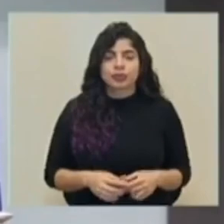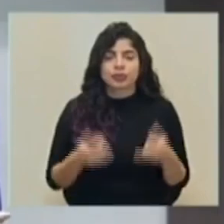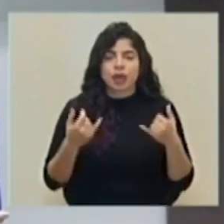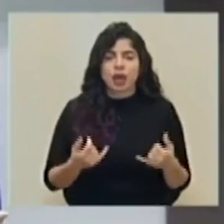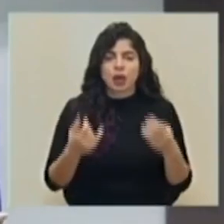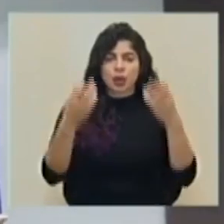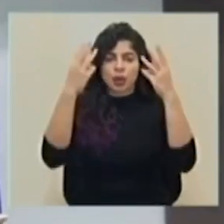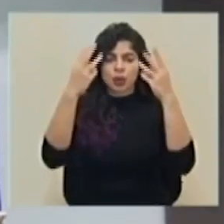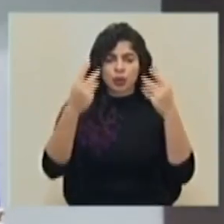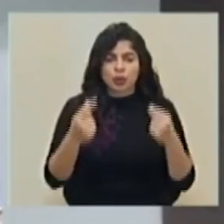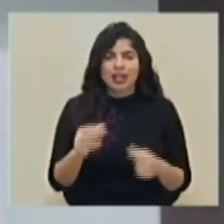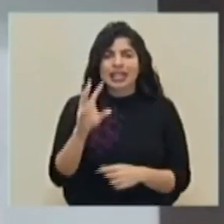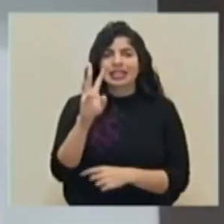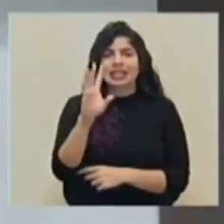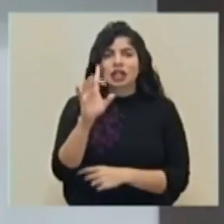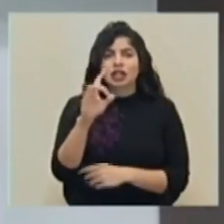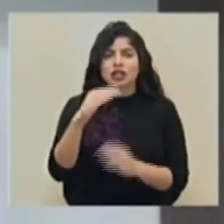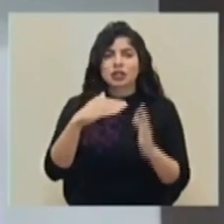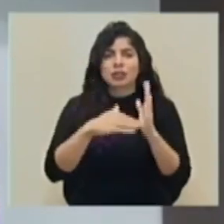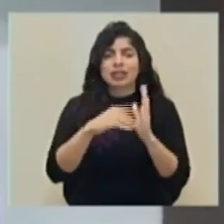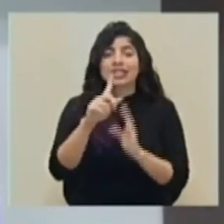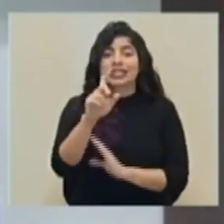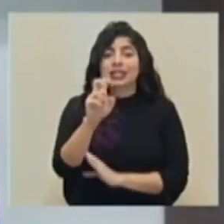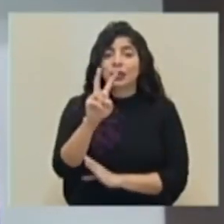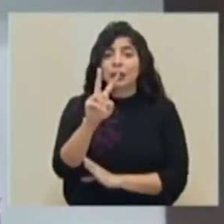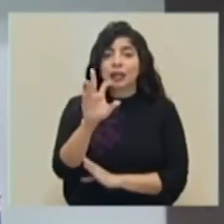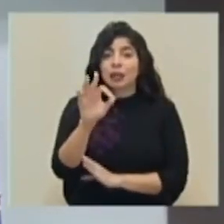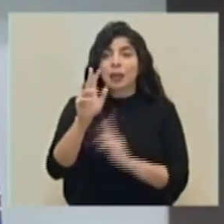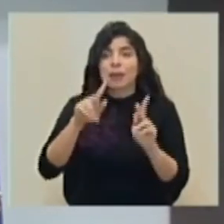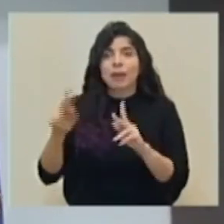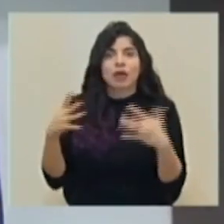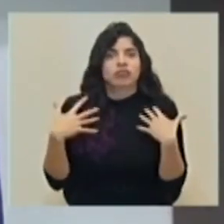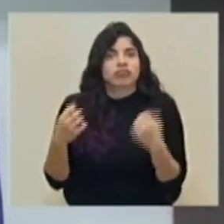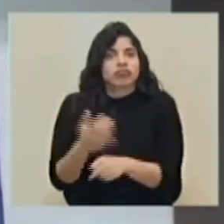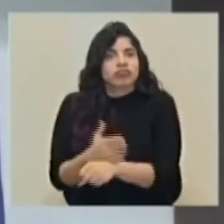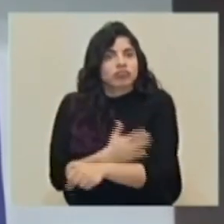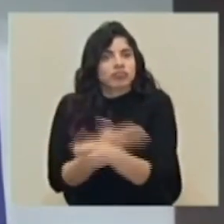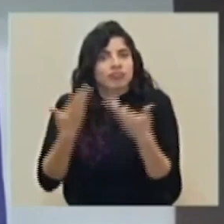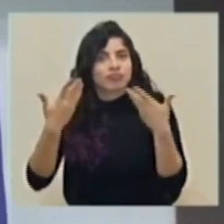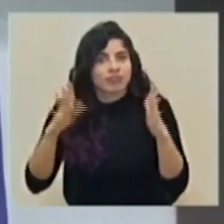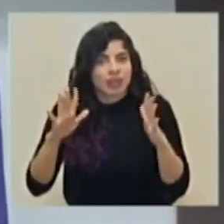contabilizan sesenta y ocho mil ciento veintinueve casos recuperados al día de hoy.